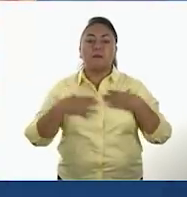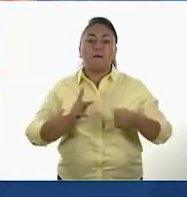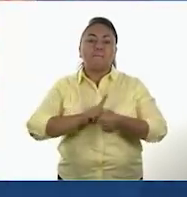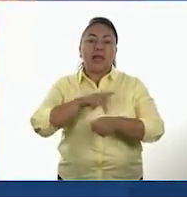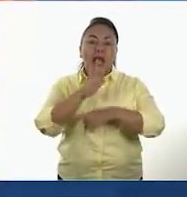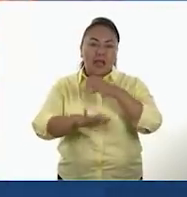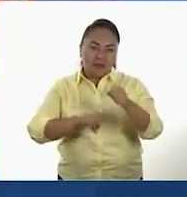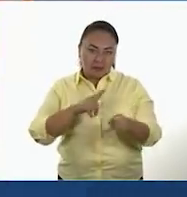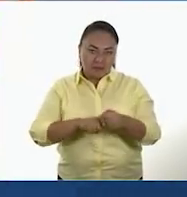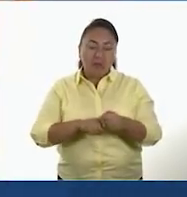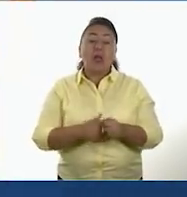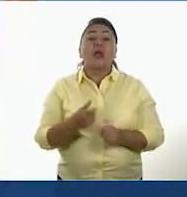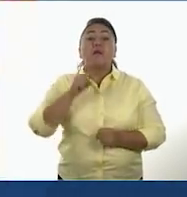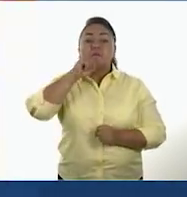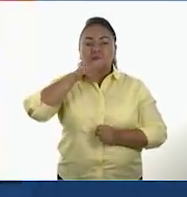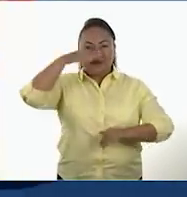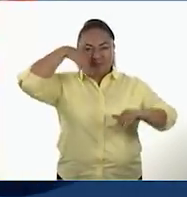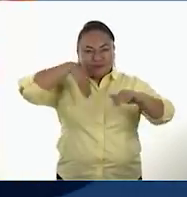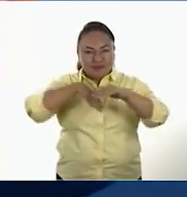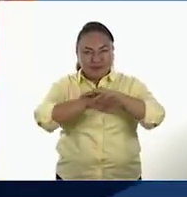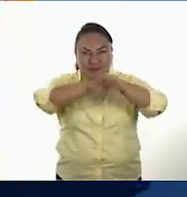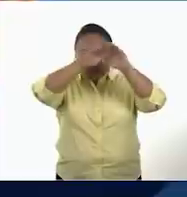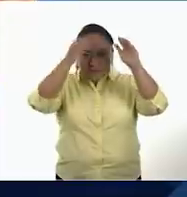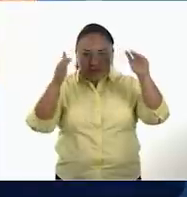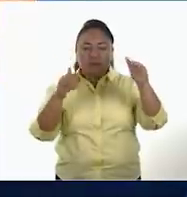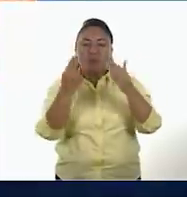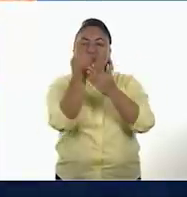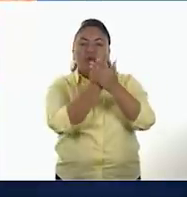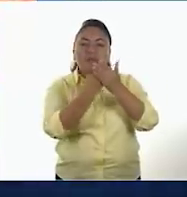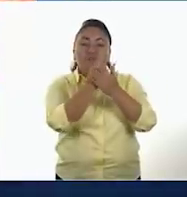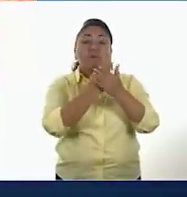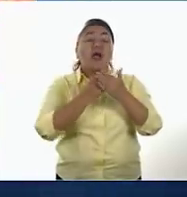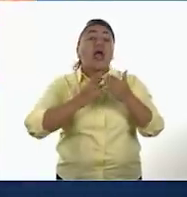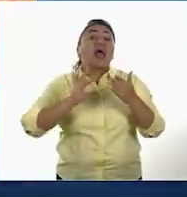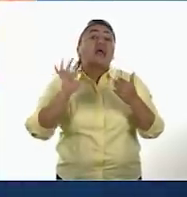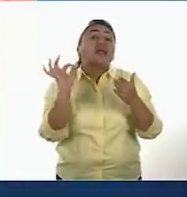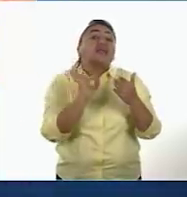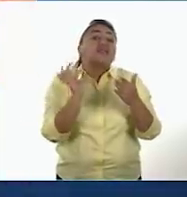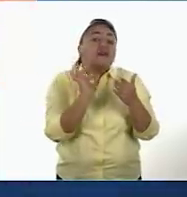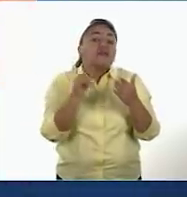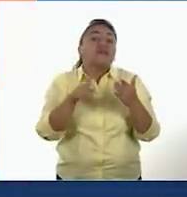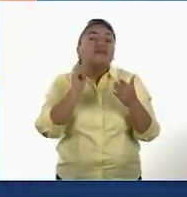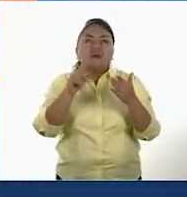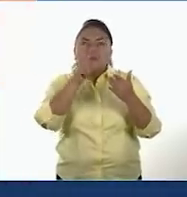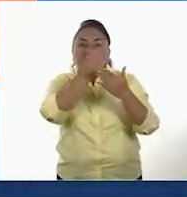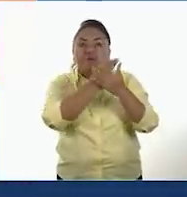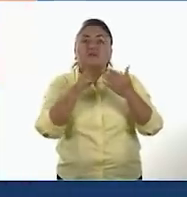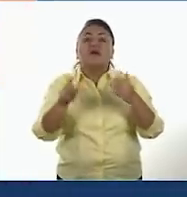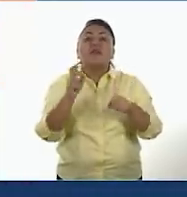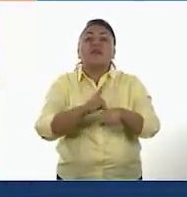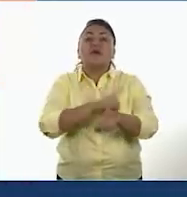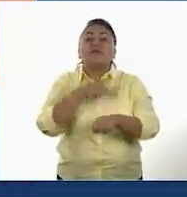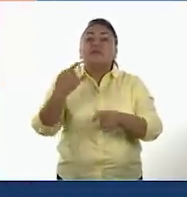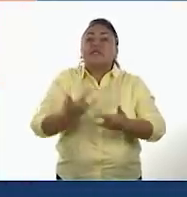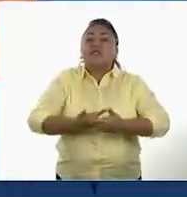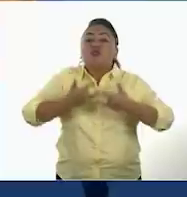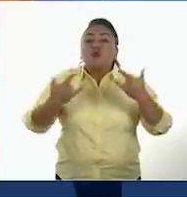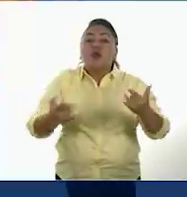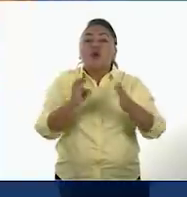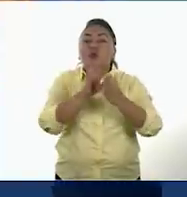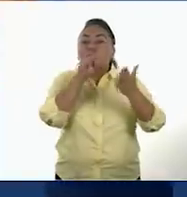También dibujaron en cuevas algunas escenas que posiblemente representaban hechos de su vida.